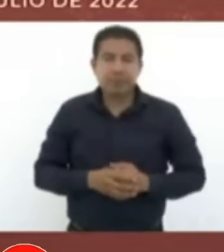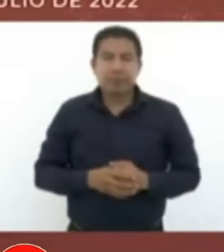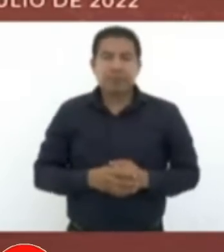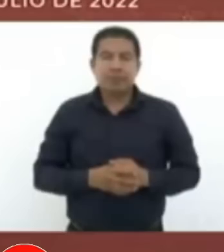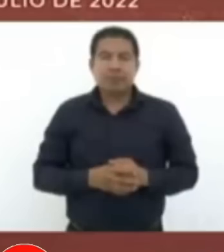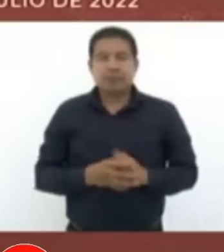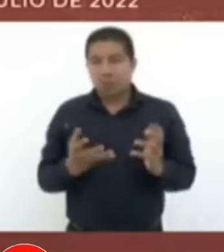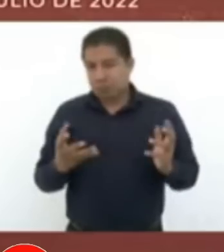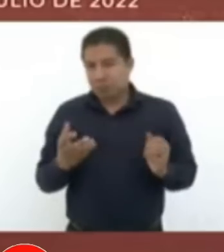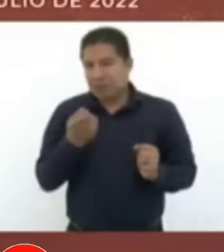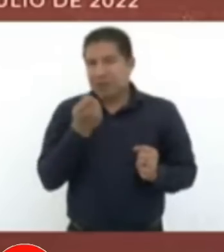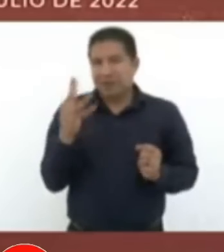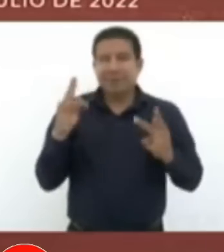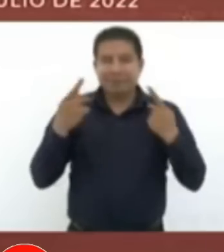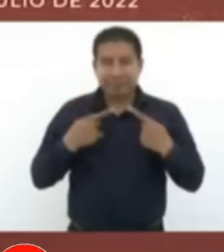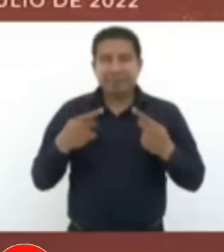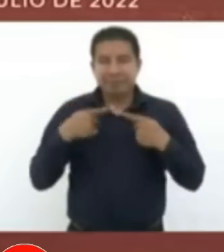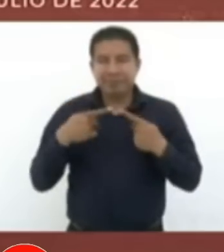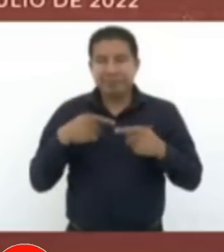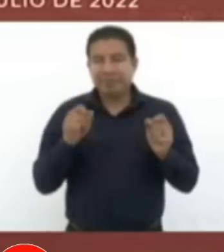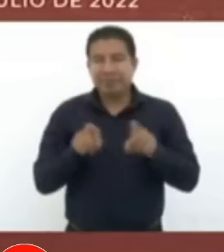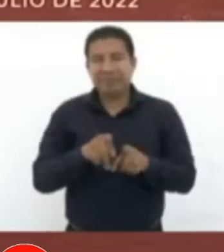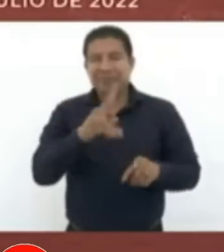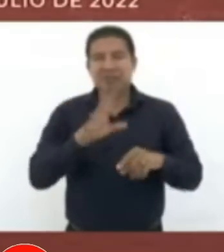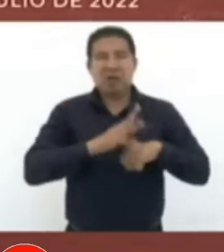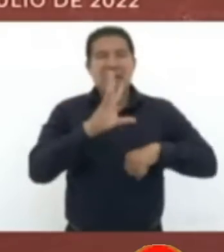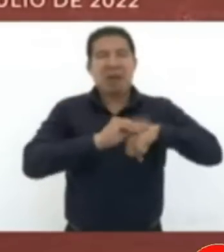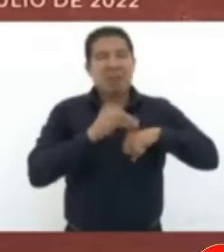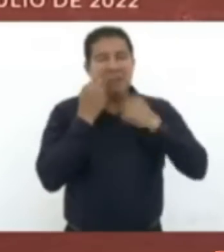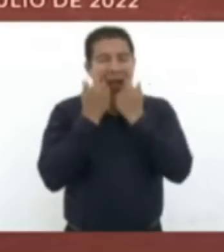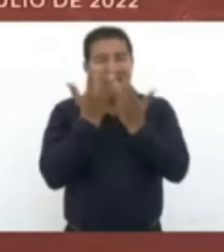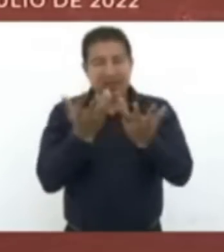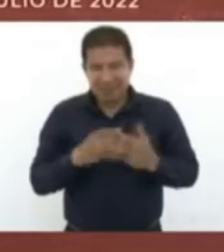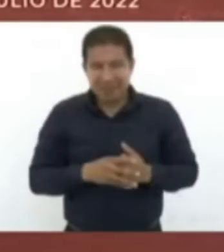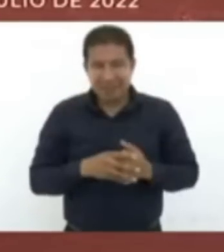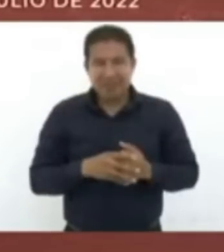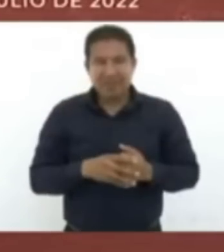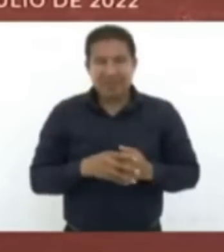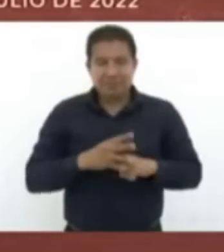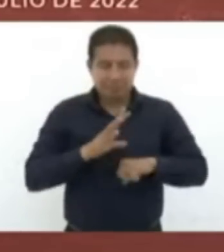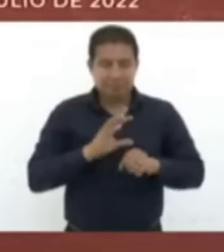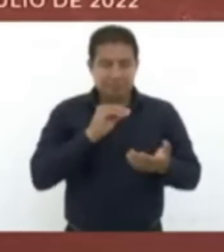Además, la gente no lo permitiría, pero